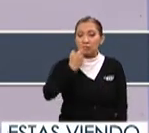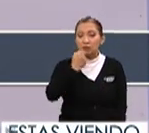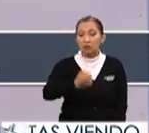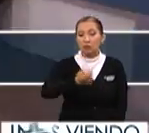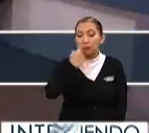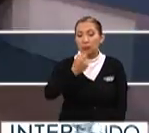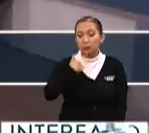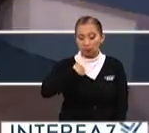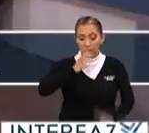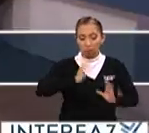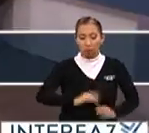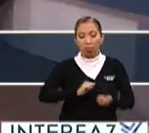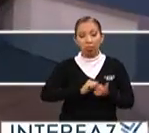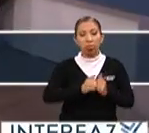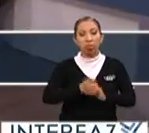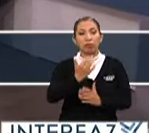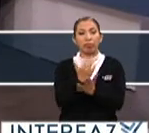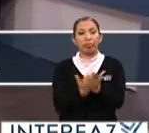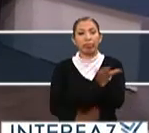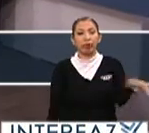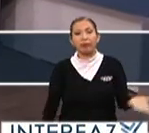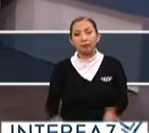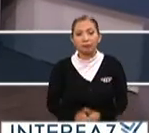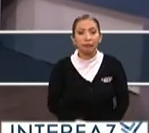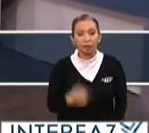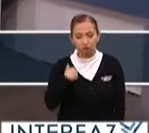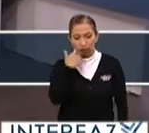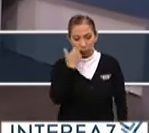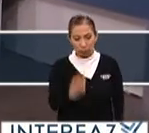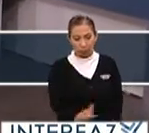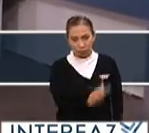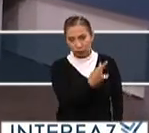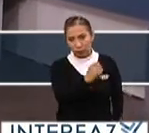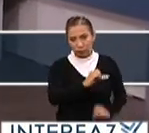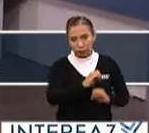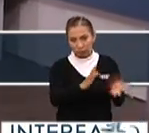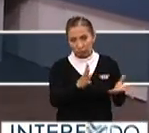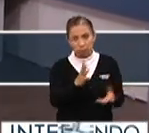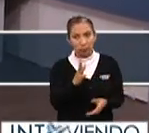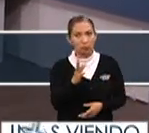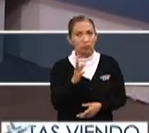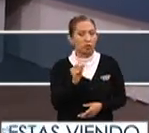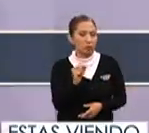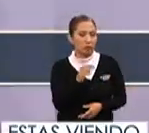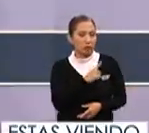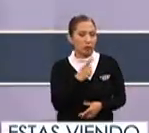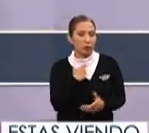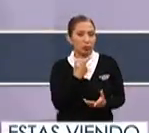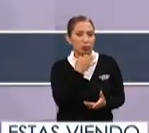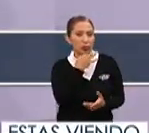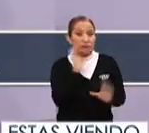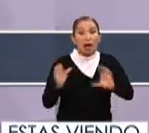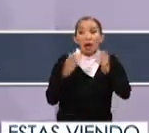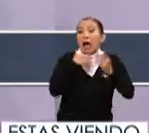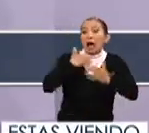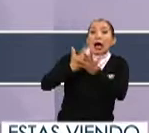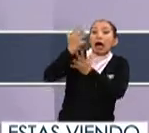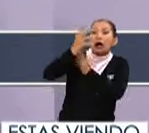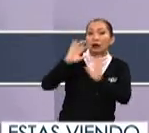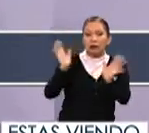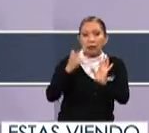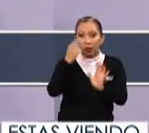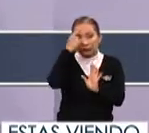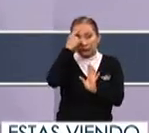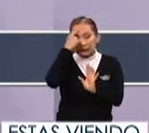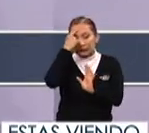dentro de un hospital que son las infecciones. Exacto. Yo quisiera preguntarle, doctor, por supuesto no hay que ser alarmistas al respecto pero sí ser muy